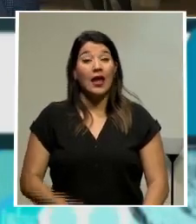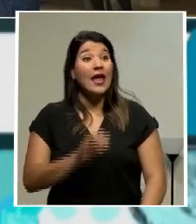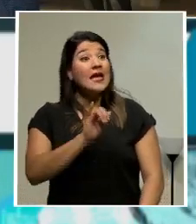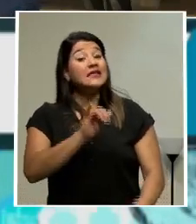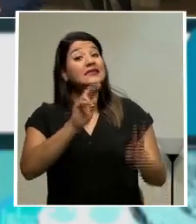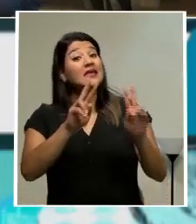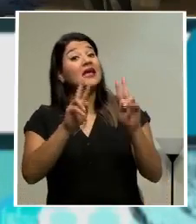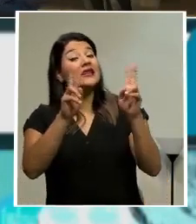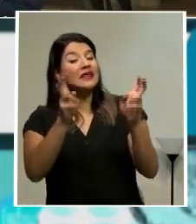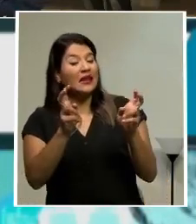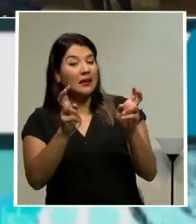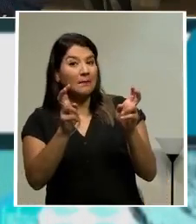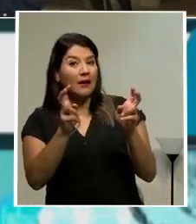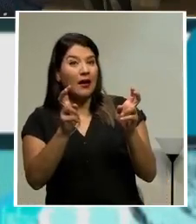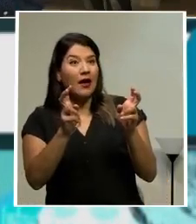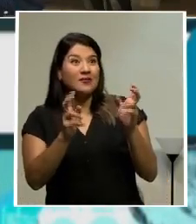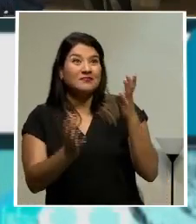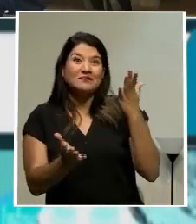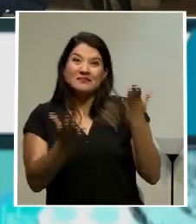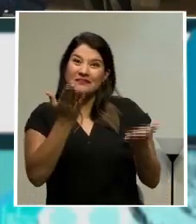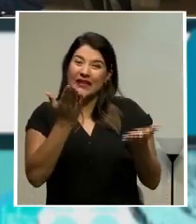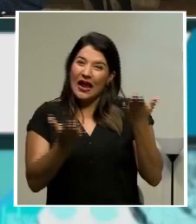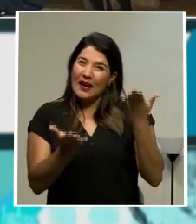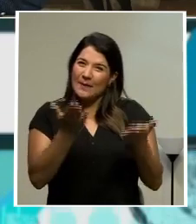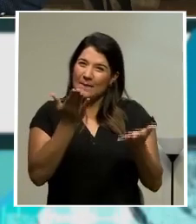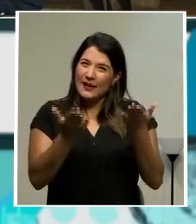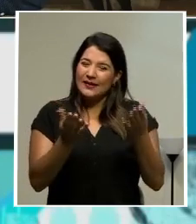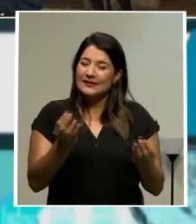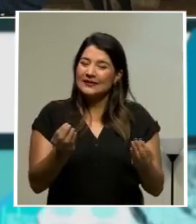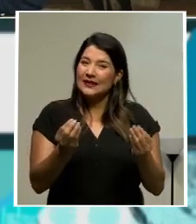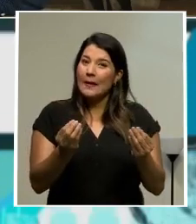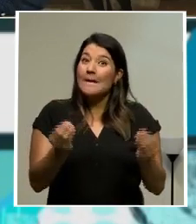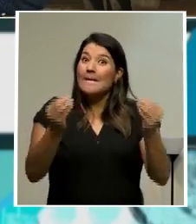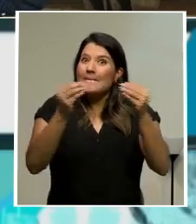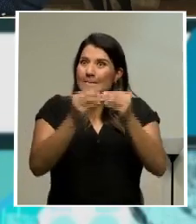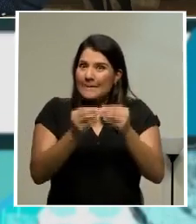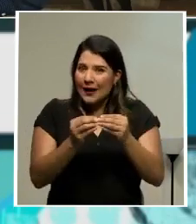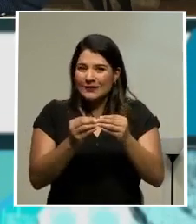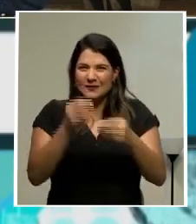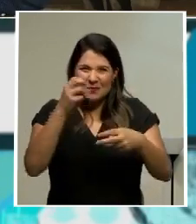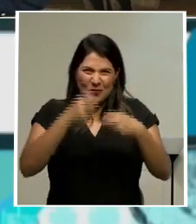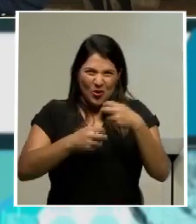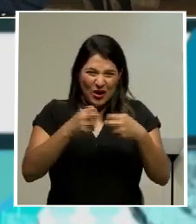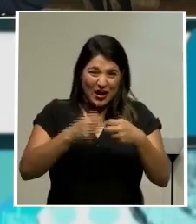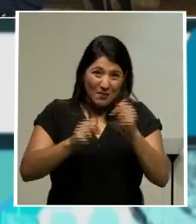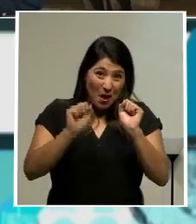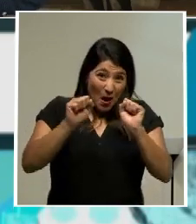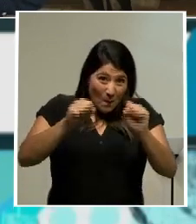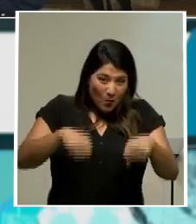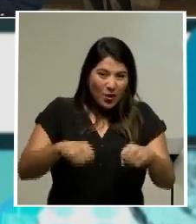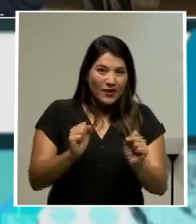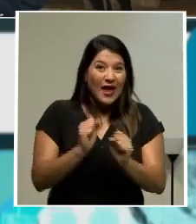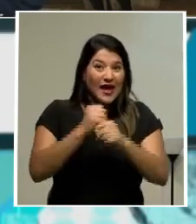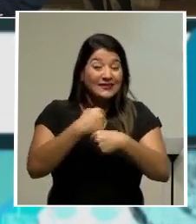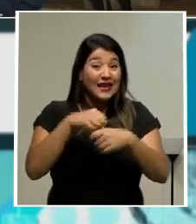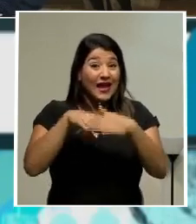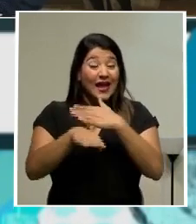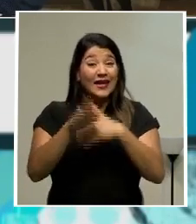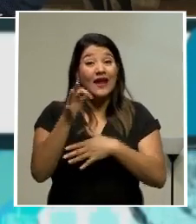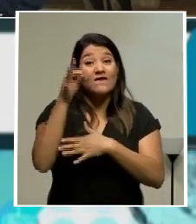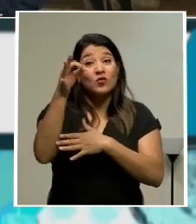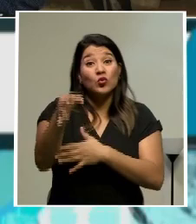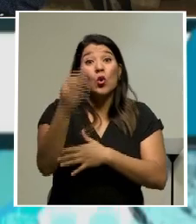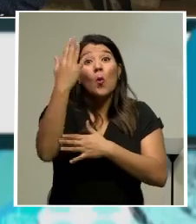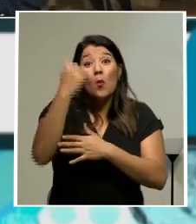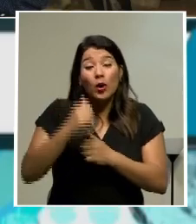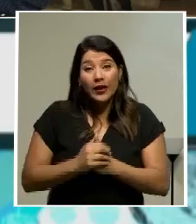de los temas que probablemente más controversia y más debate genere en el futuro porque